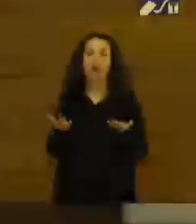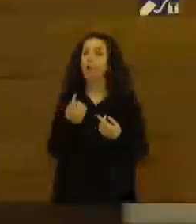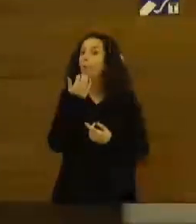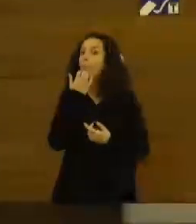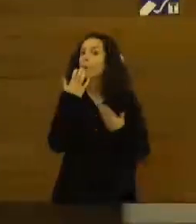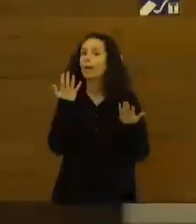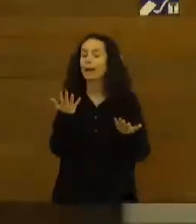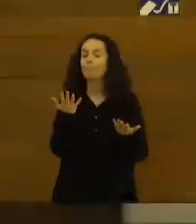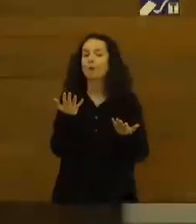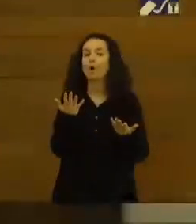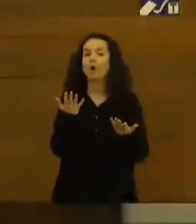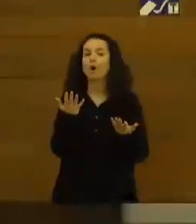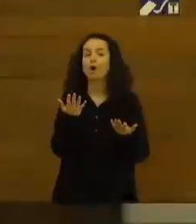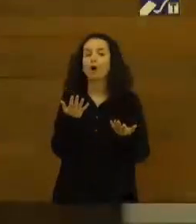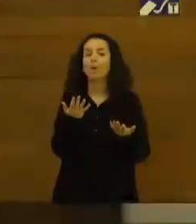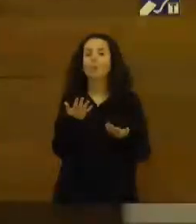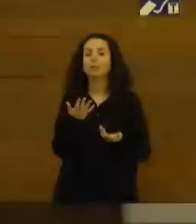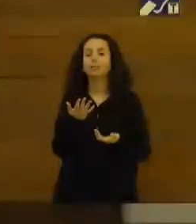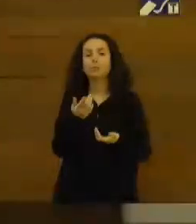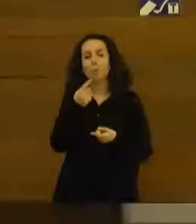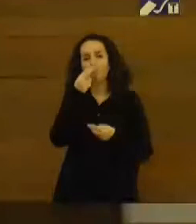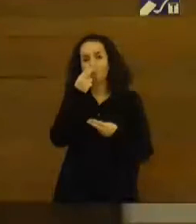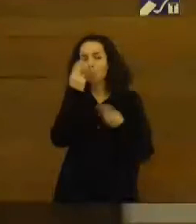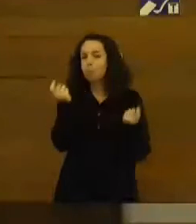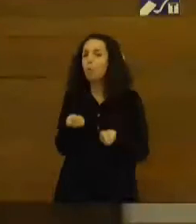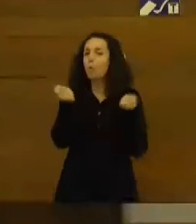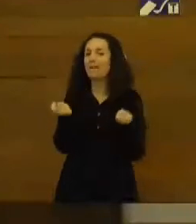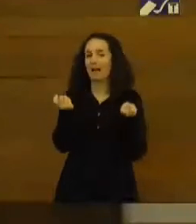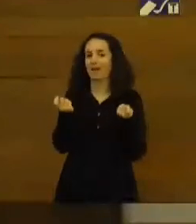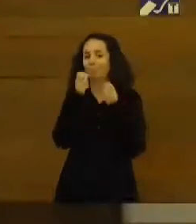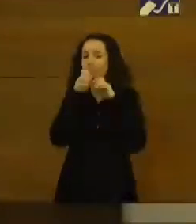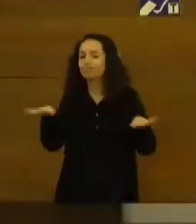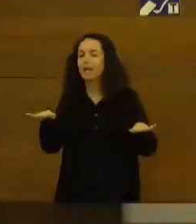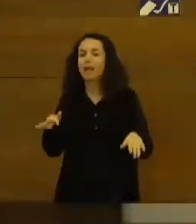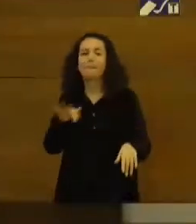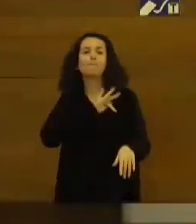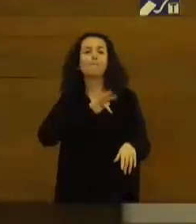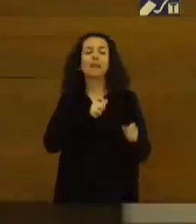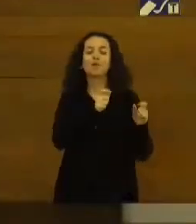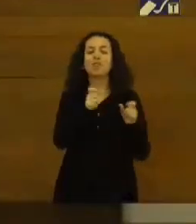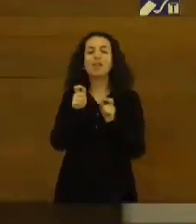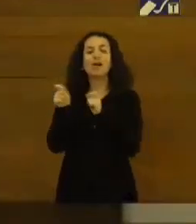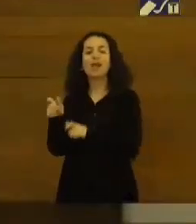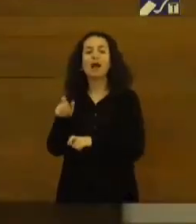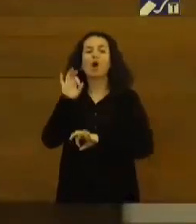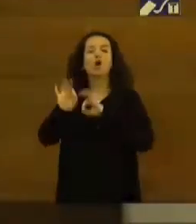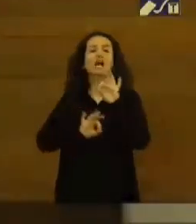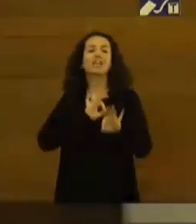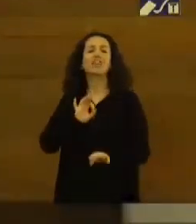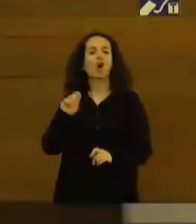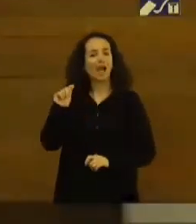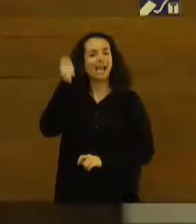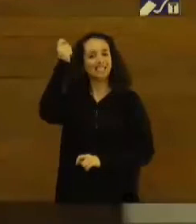dar a conocer y premiar en este caso a las que están teniendo éxito en las acciones